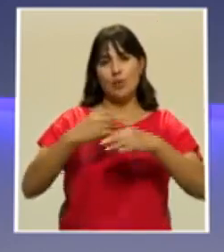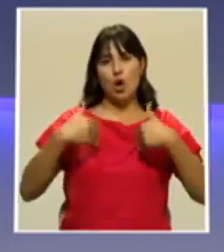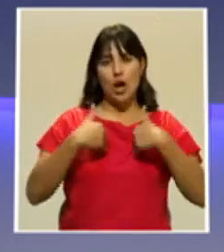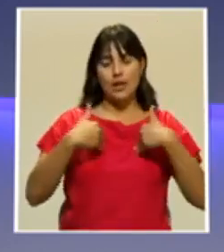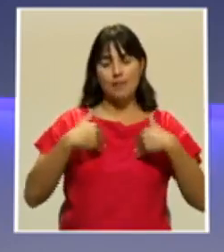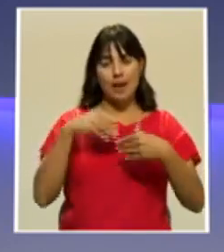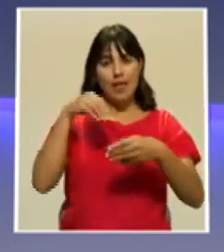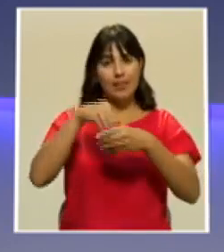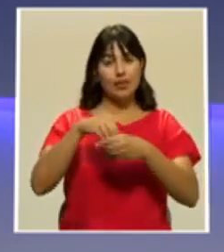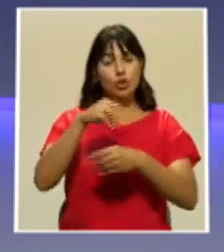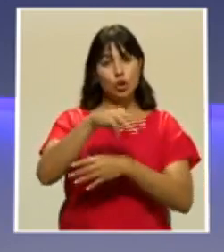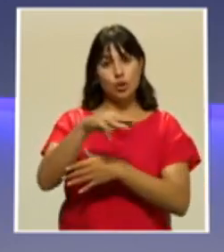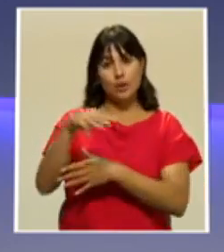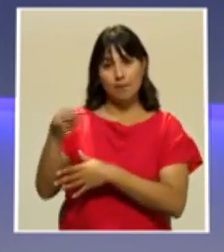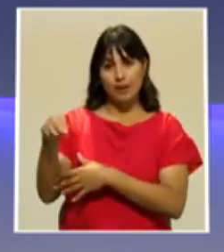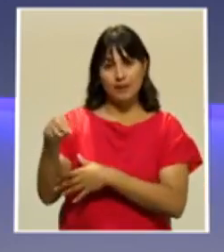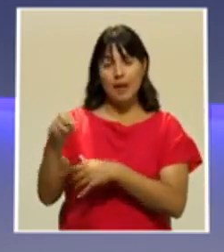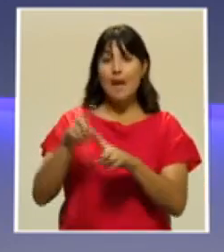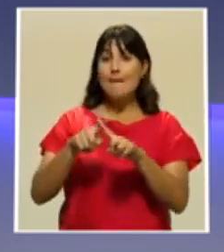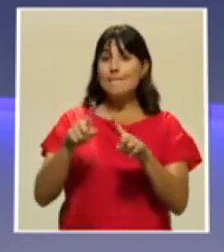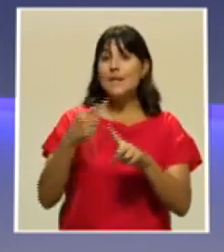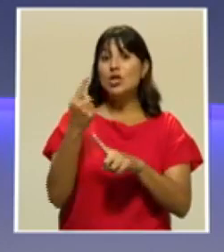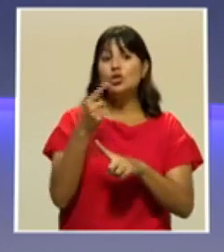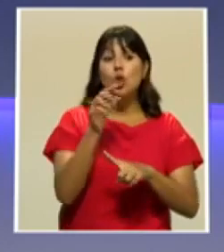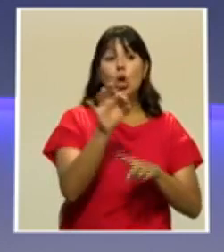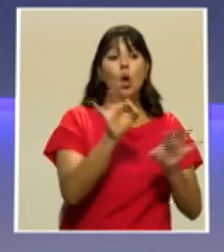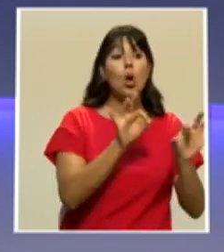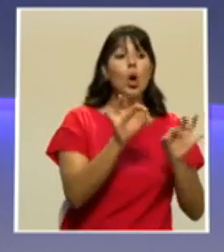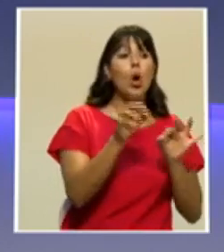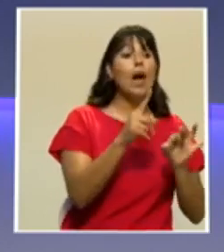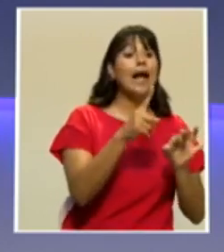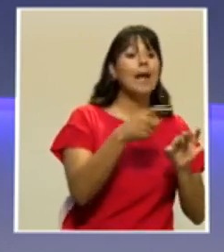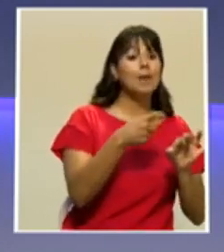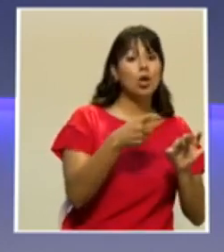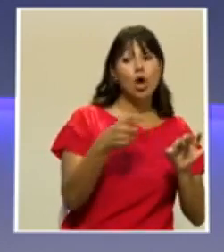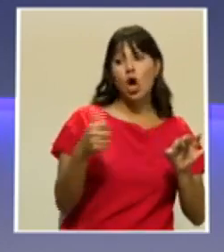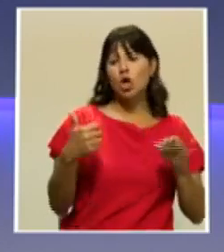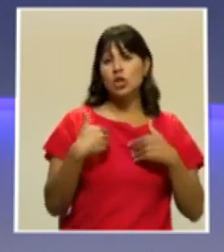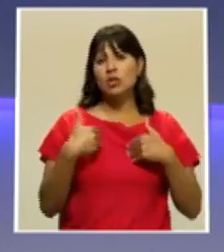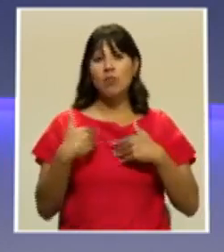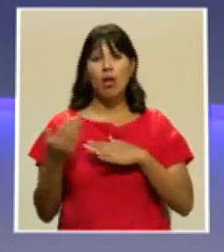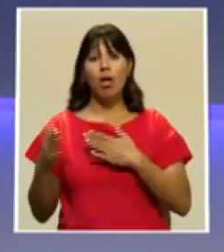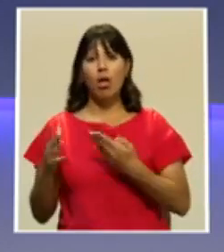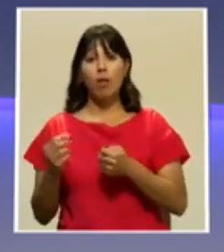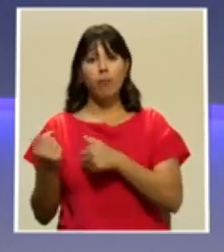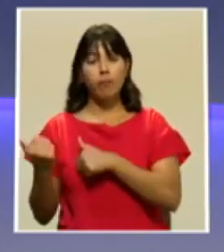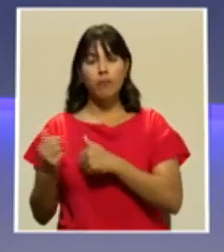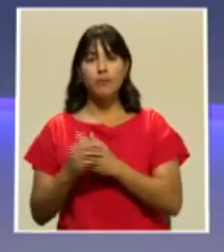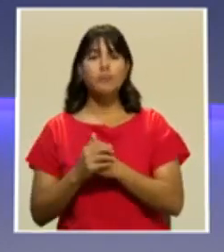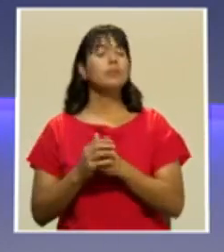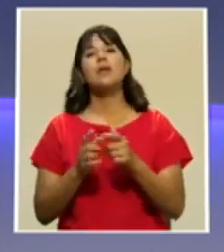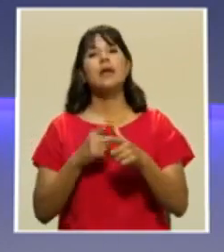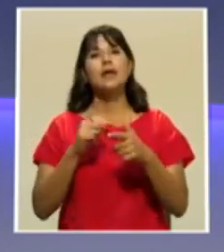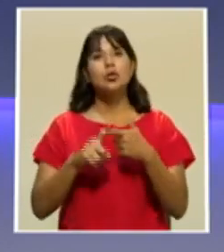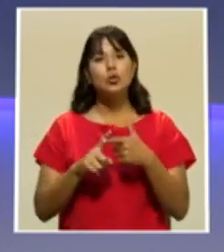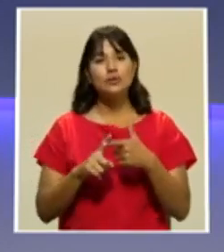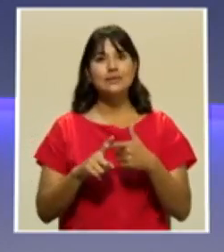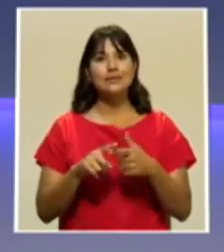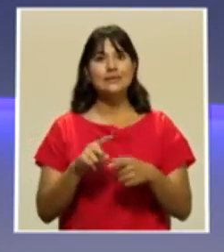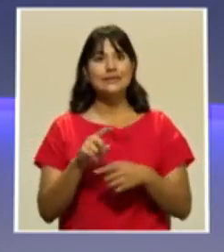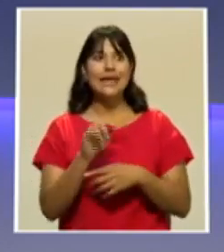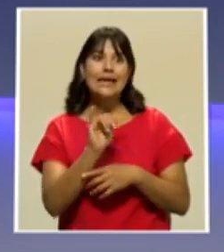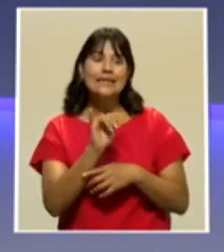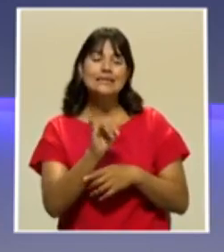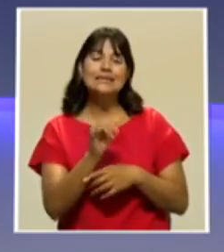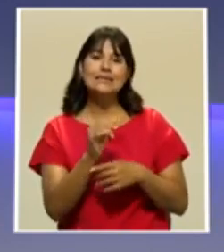encuentra a su paso. Se trata de una modalidad muy criticada porque no solo captura al camarón silvestre,